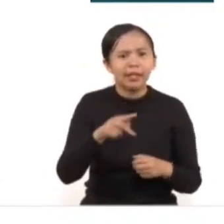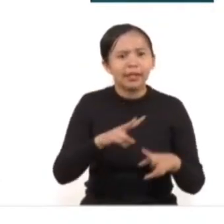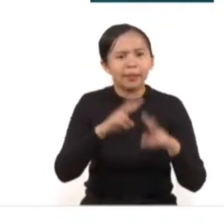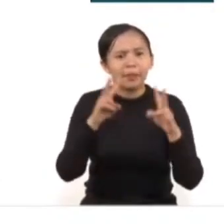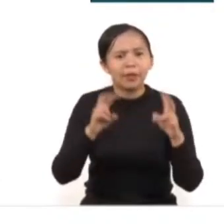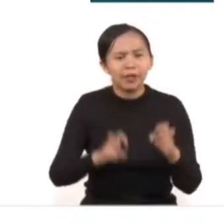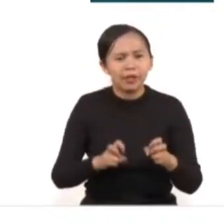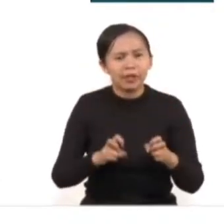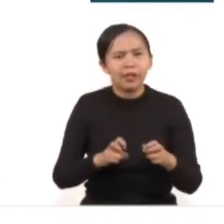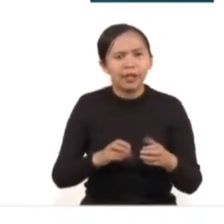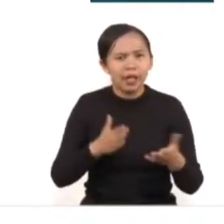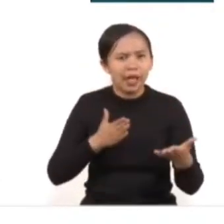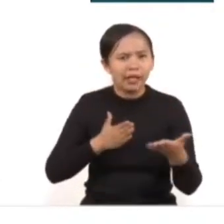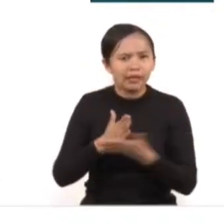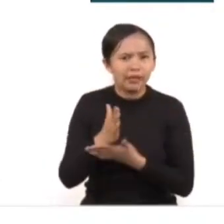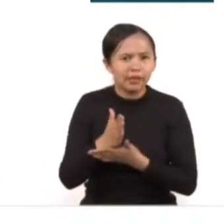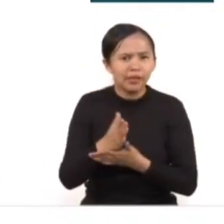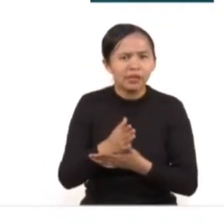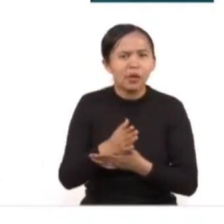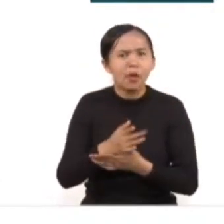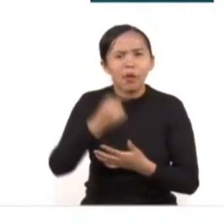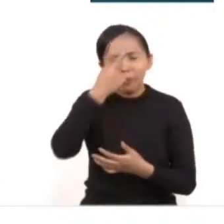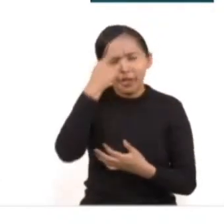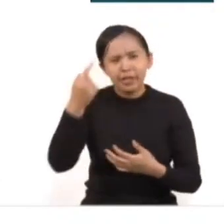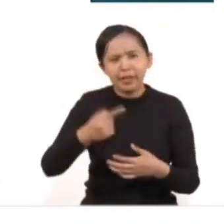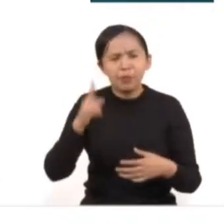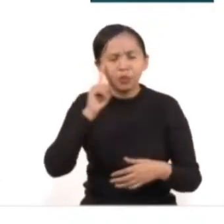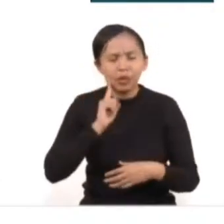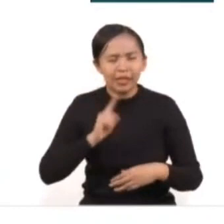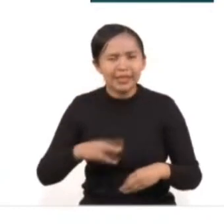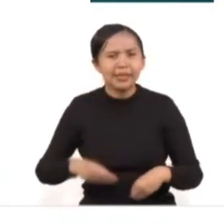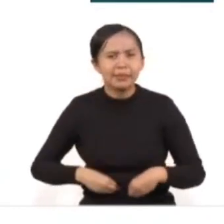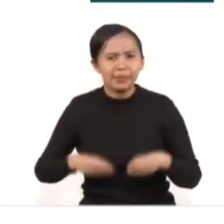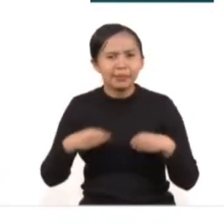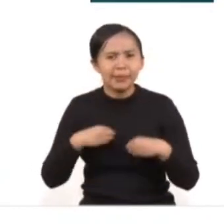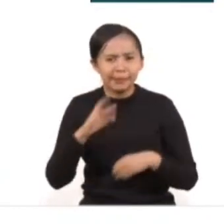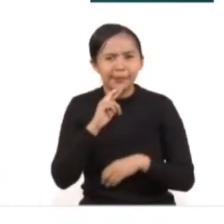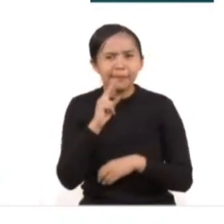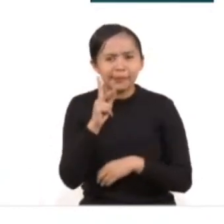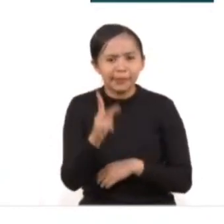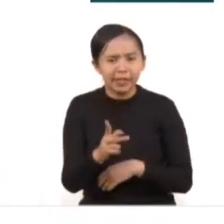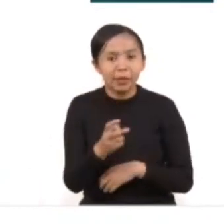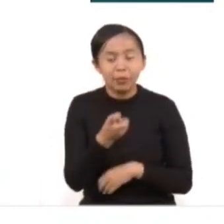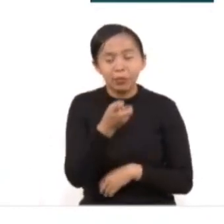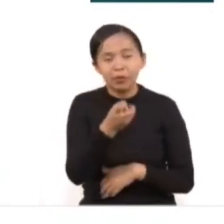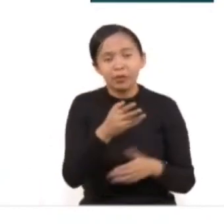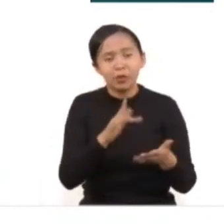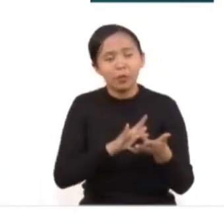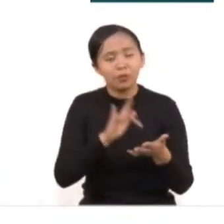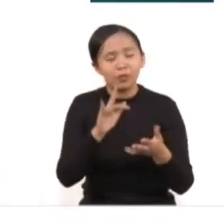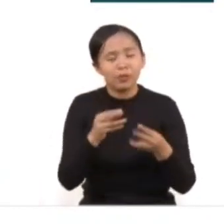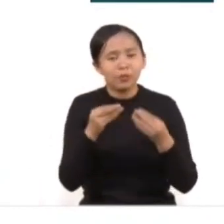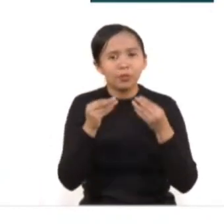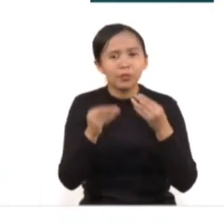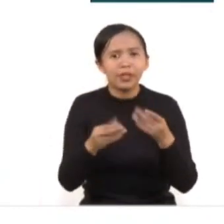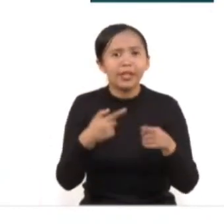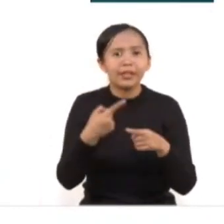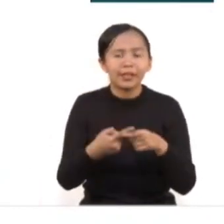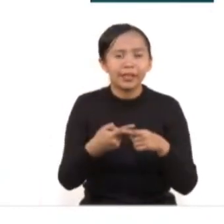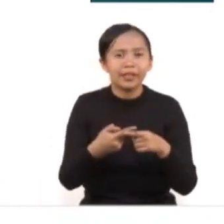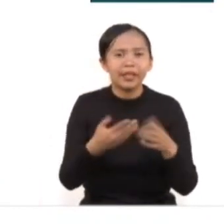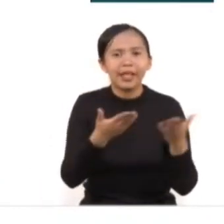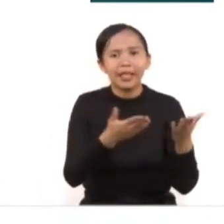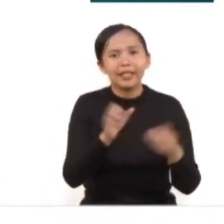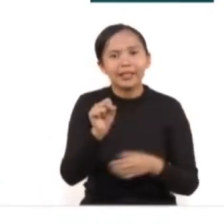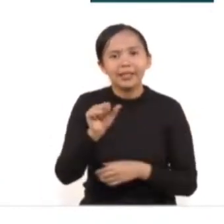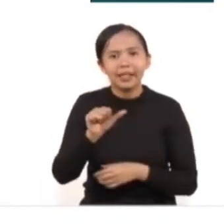Acceso de las Mujeres a una Vida Libre de Violencia en la Ciudad de México. Y en este sentido, quiero agradecer muy puntualmente a la maestra